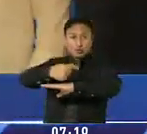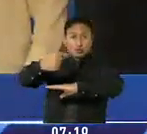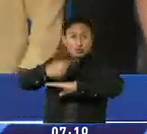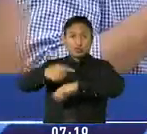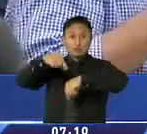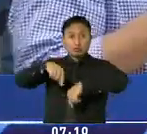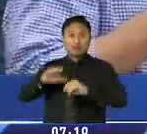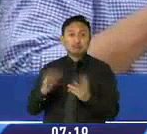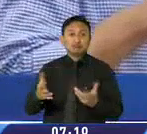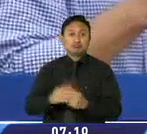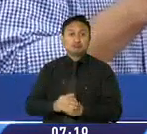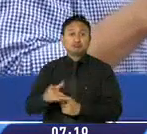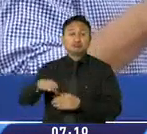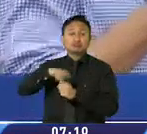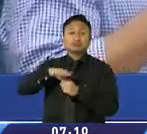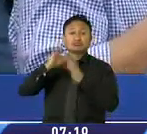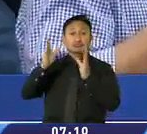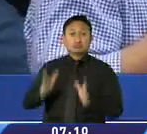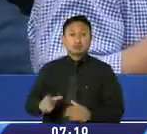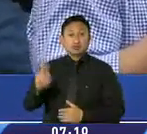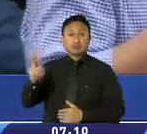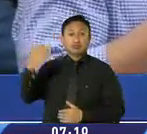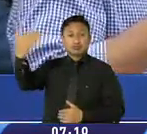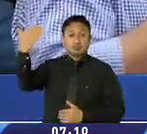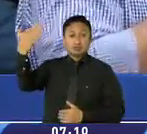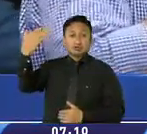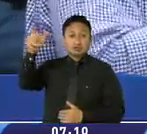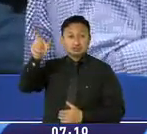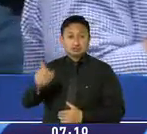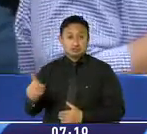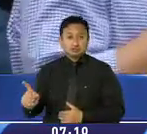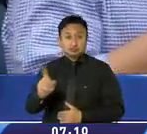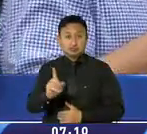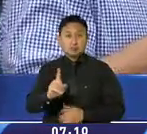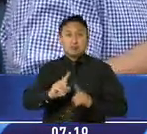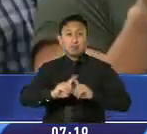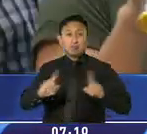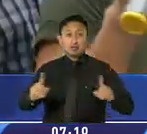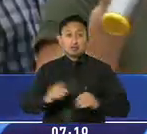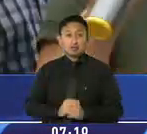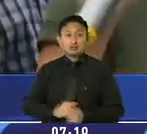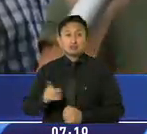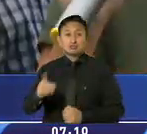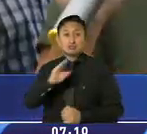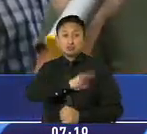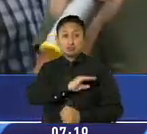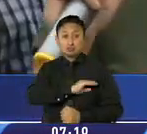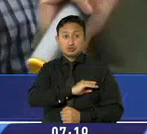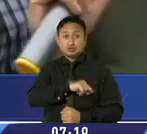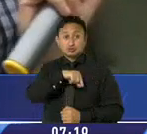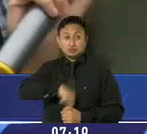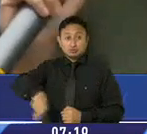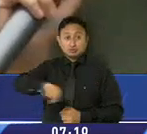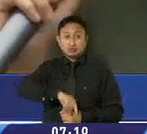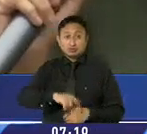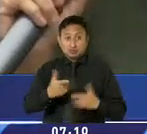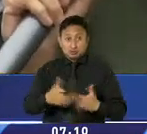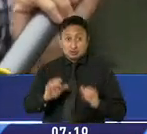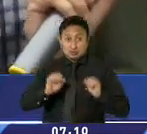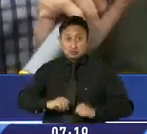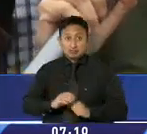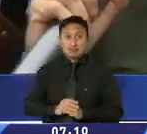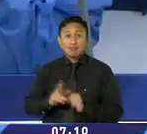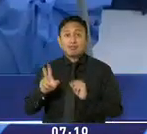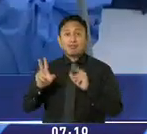contó con la presencia de concejales, el vicealcalde y simpatizantes. Sin embargo, aparte de lo que el municipio realizó en la zona, también se